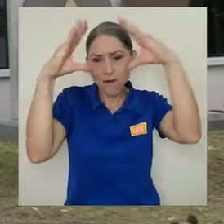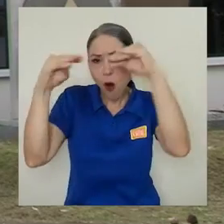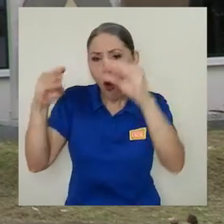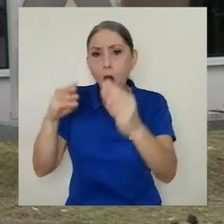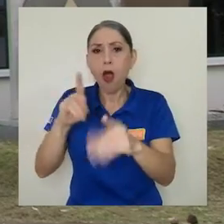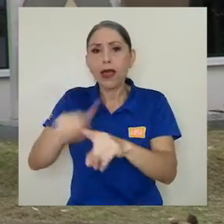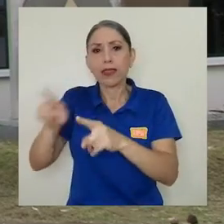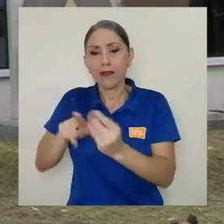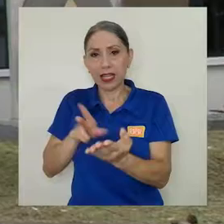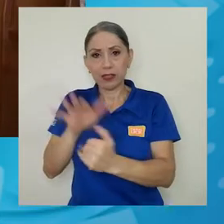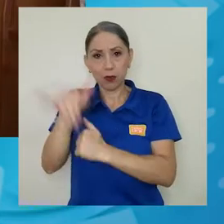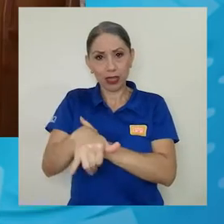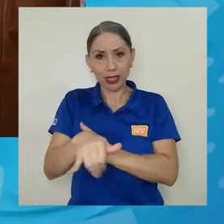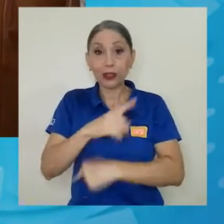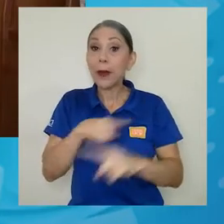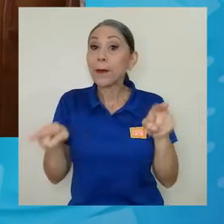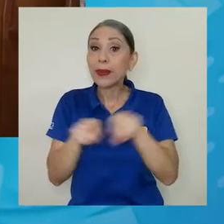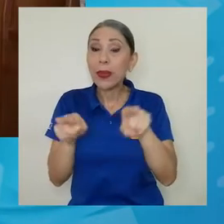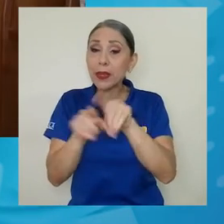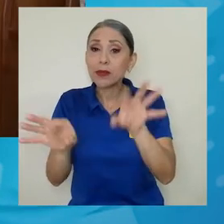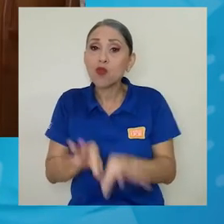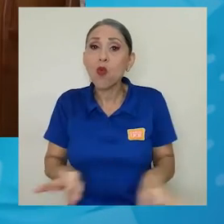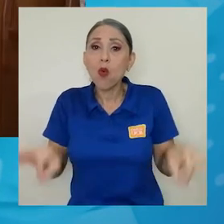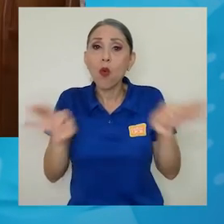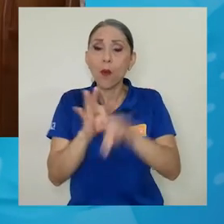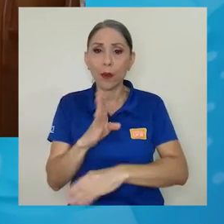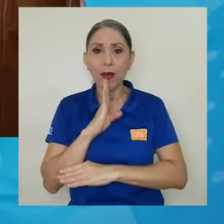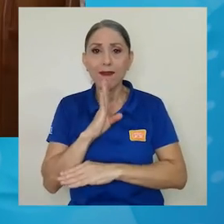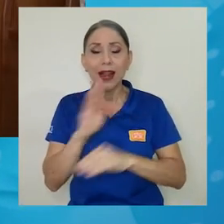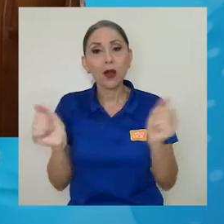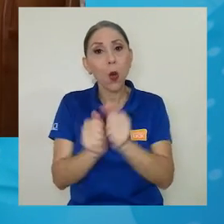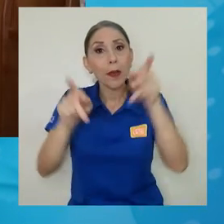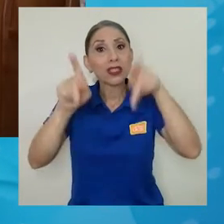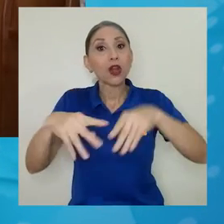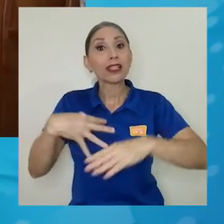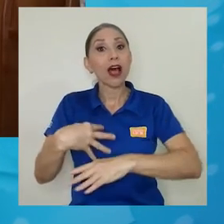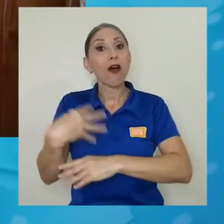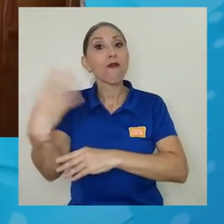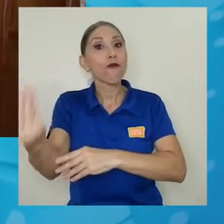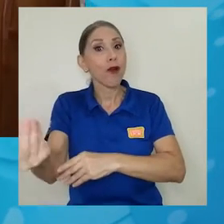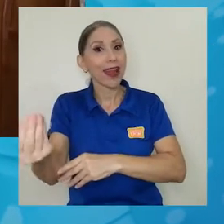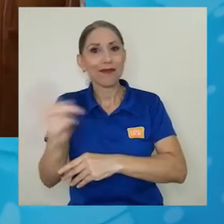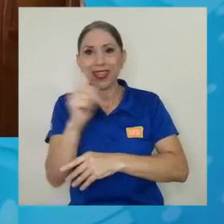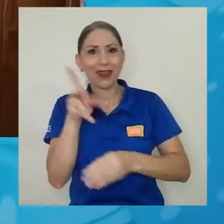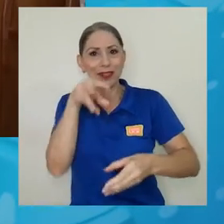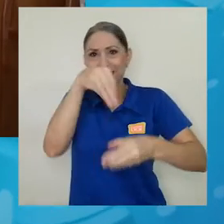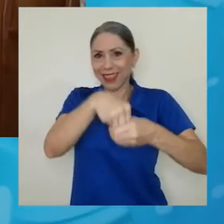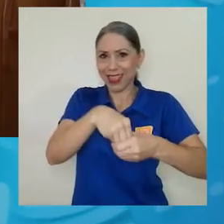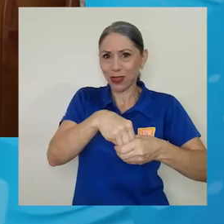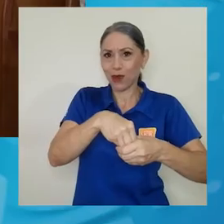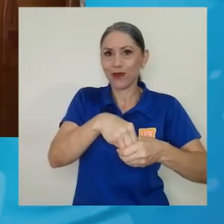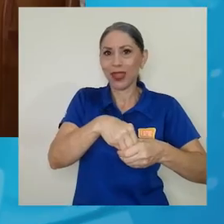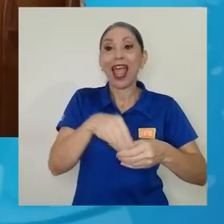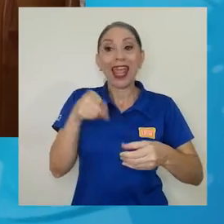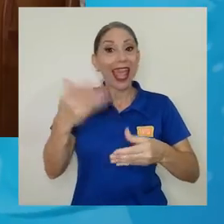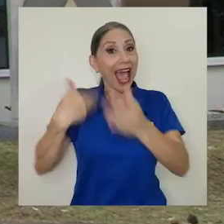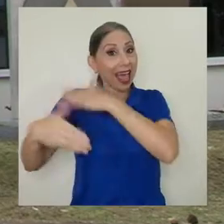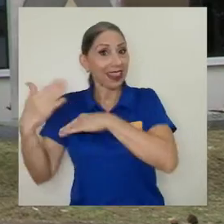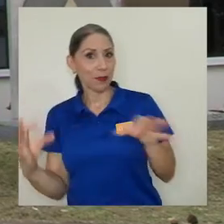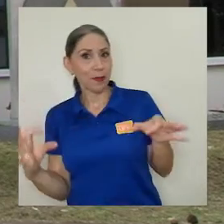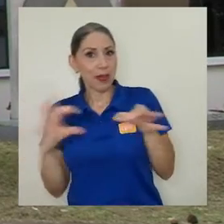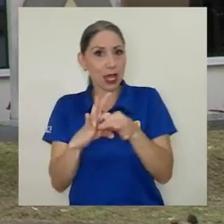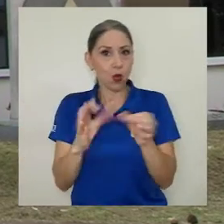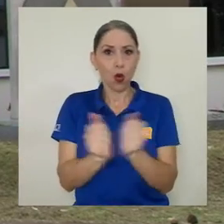diferentes proyectos que han tenido, pero también es muy importante conversar con personas externas a la ANAME o que en algún momento han tenido algún vínculo,